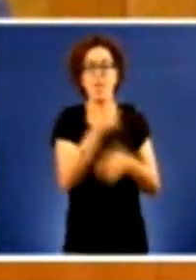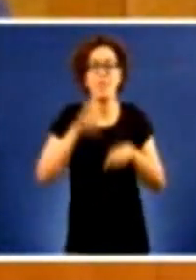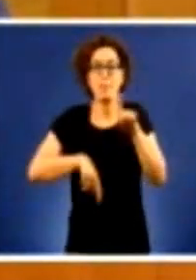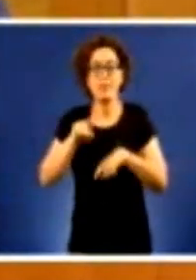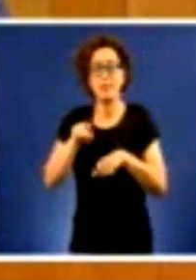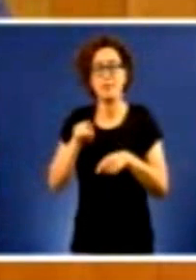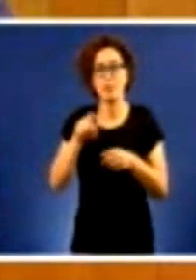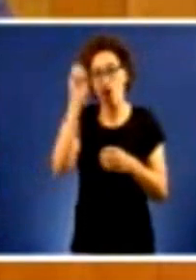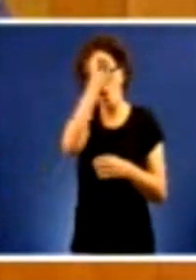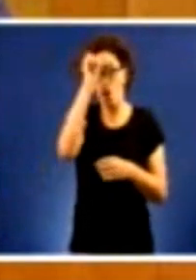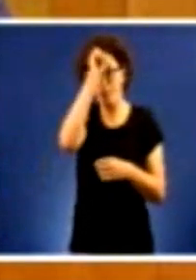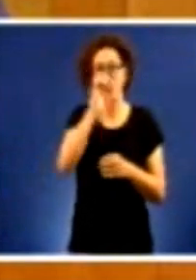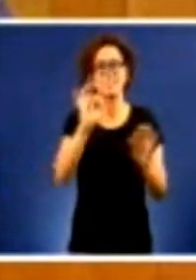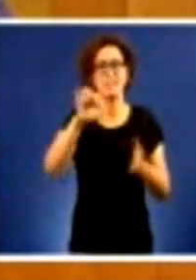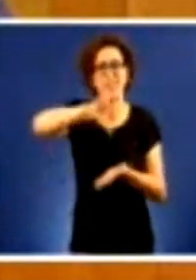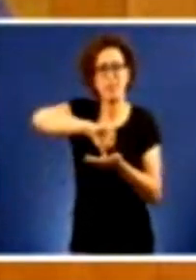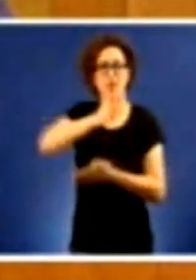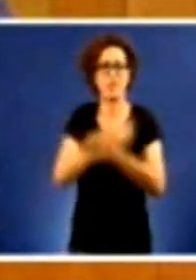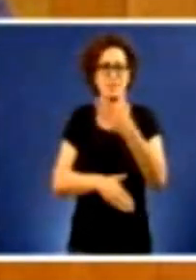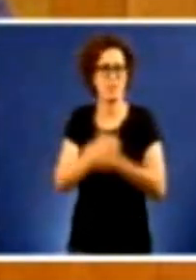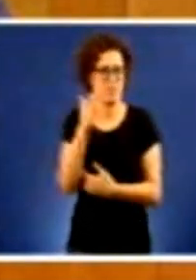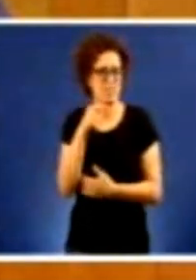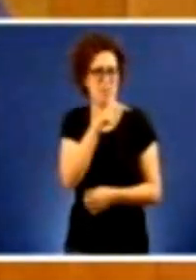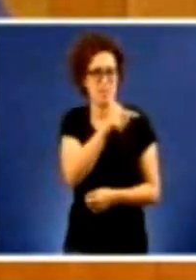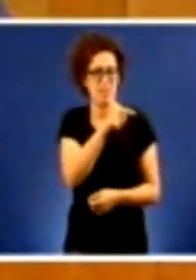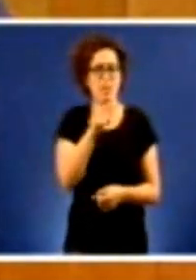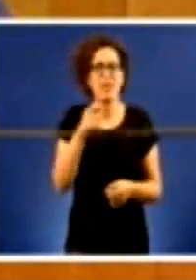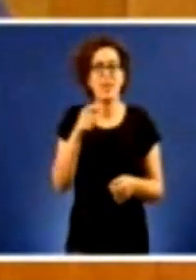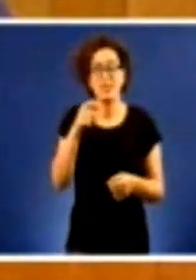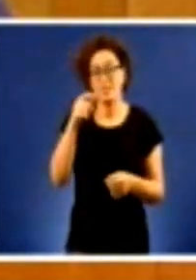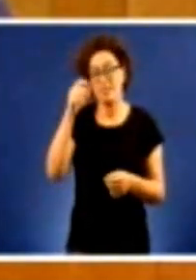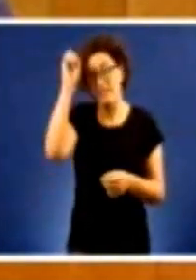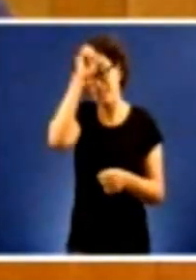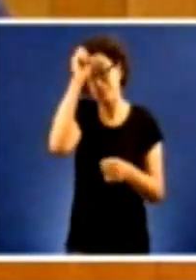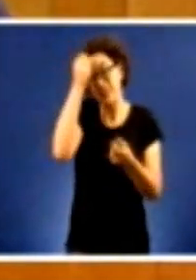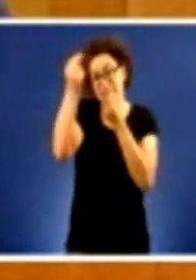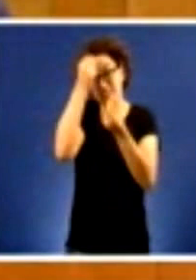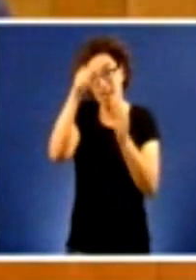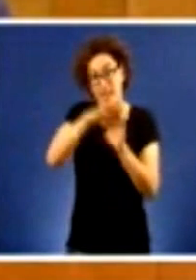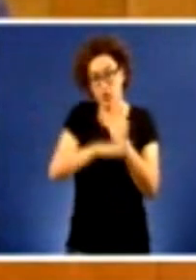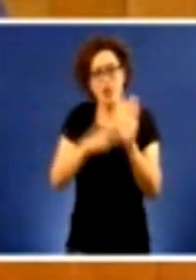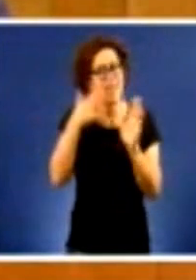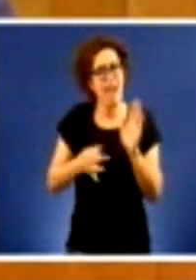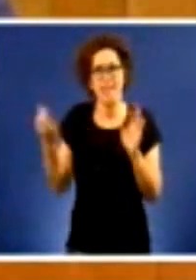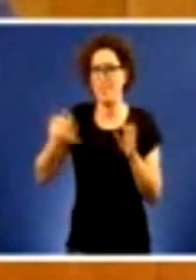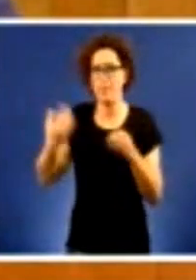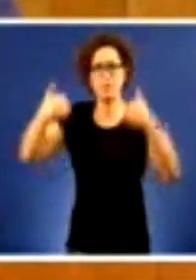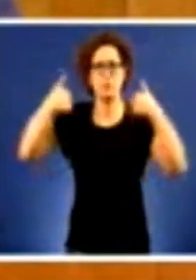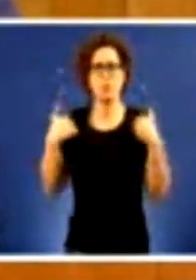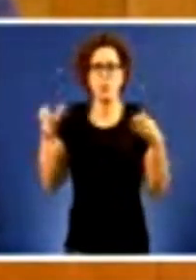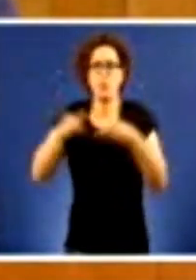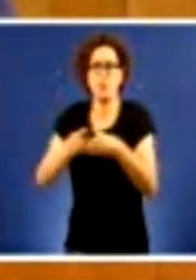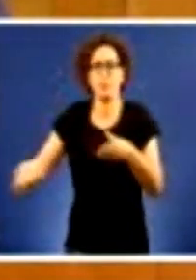competencias en discapacidade eu creo que en todo caso o criterio tiña que vir por un grupo de profesionais non